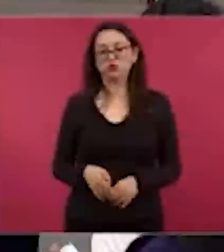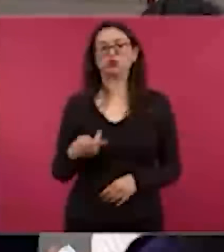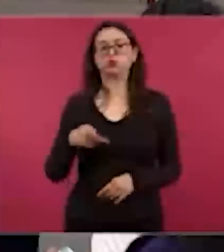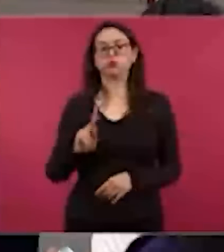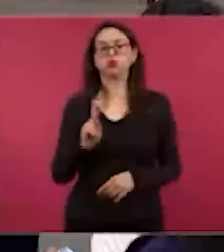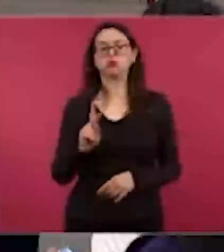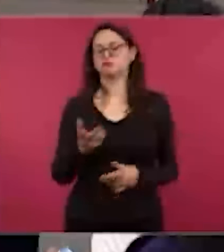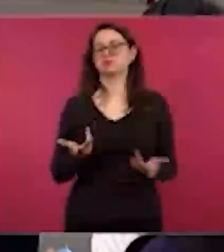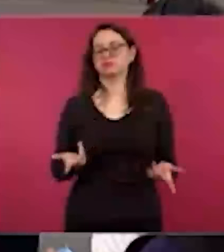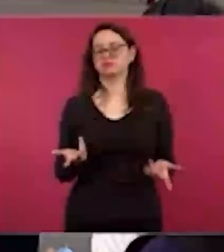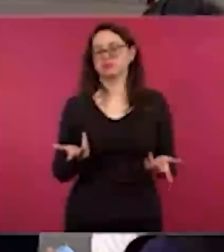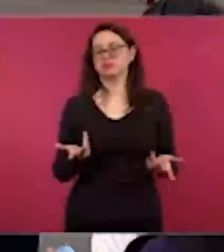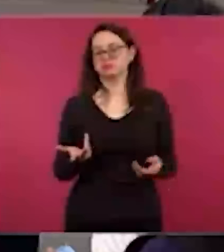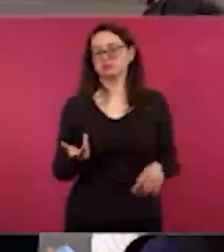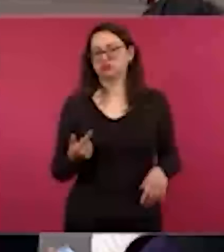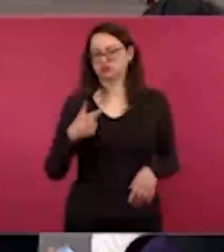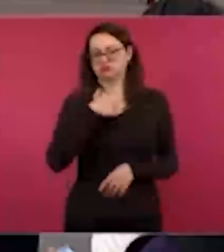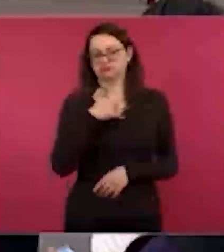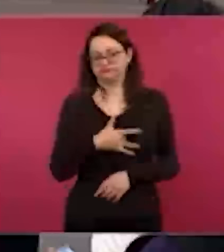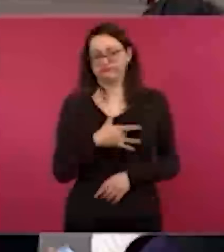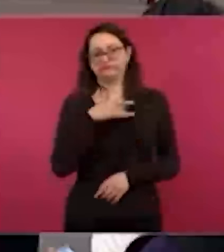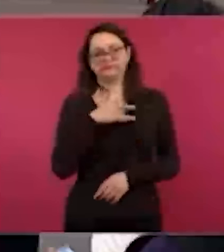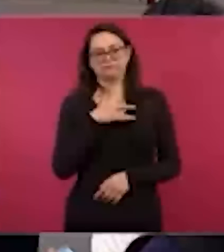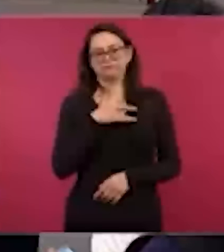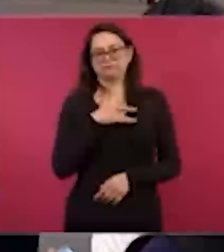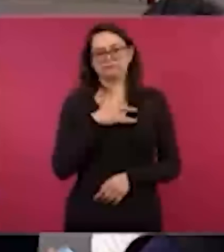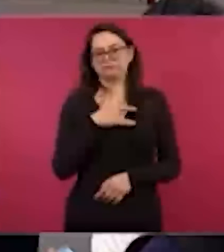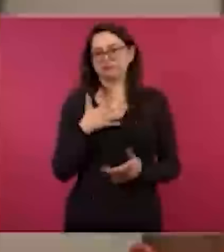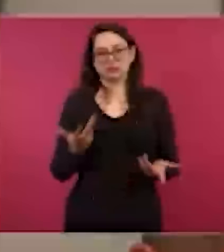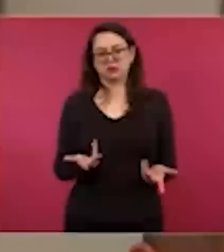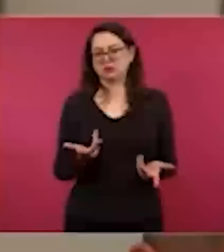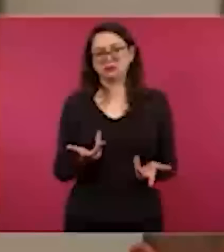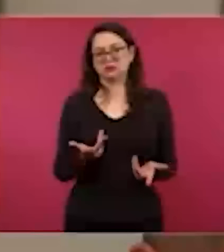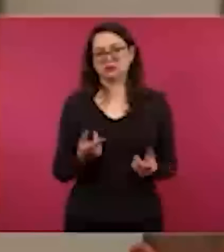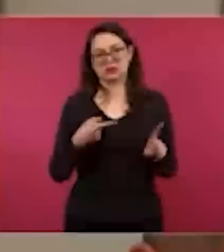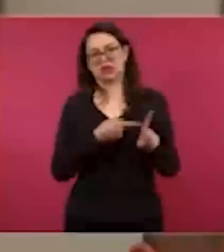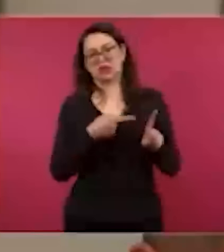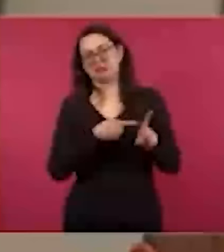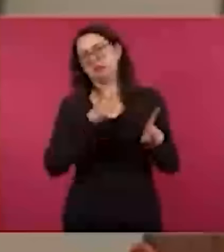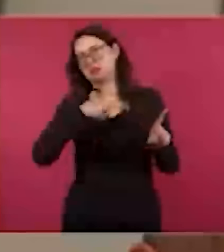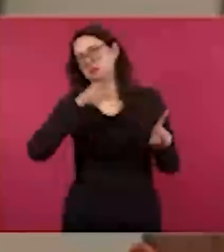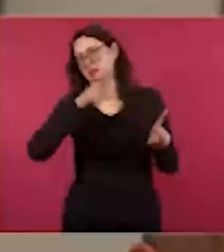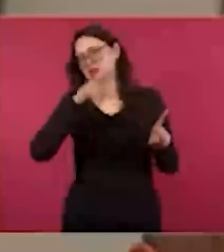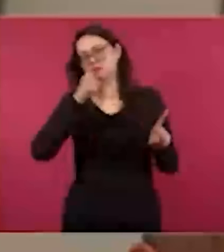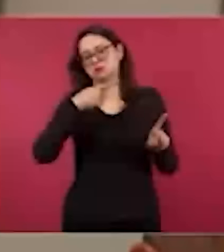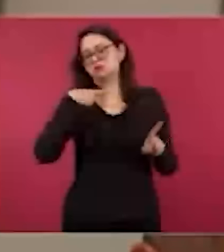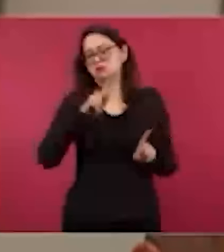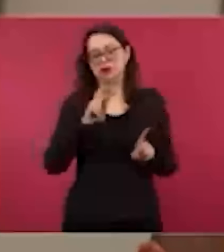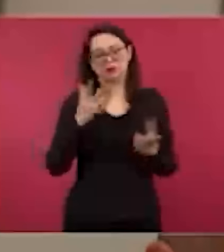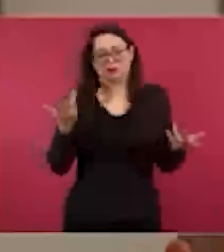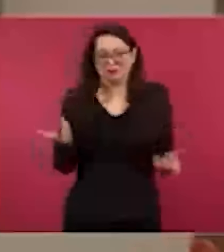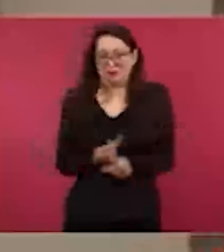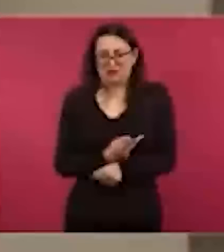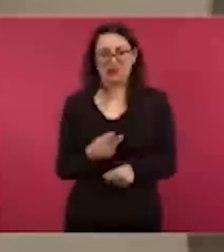Pero es algo que tenemos y que yo tenía que traerlo a la mañanera, aunque esté muy trillado en tema de él. ¿Qué podemos hacer para que esto ya no